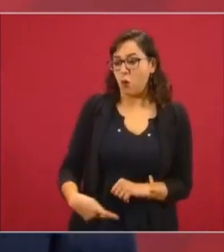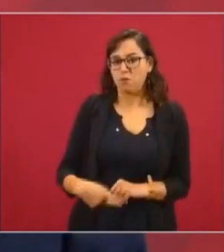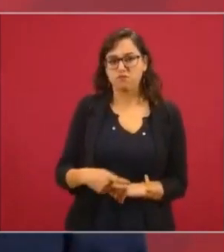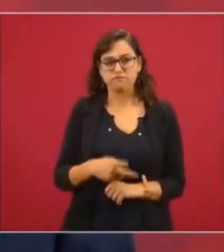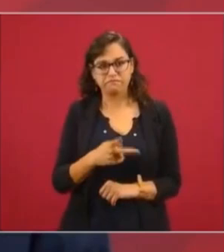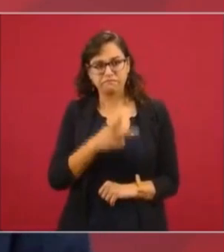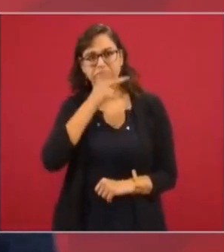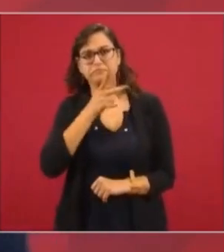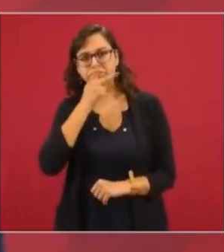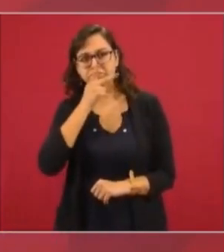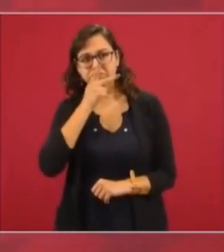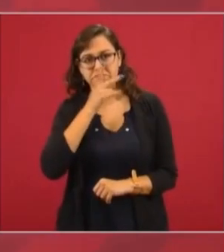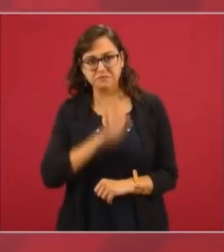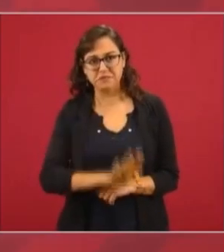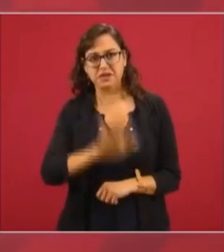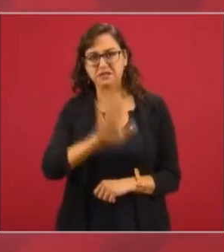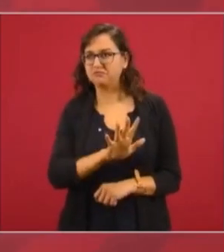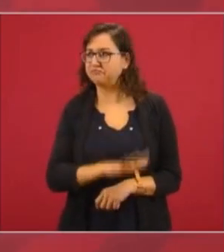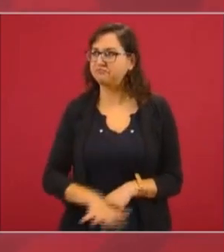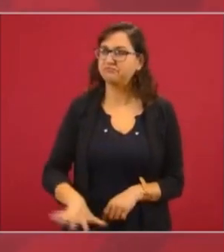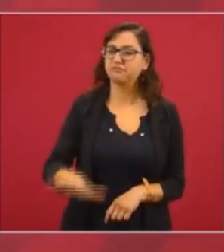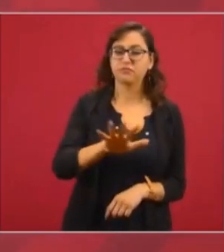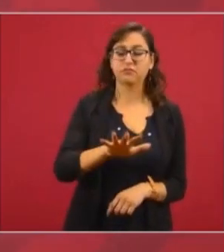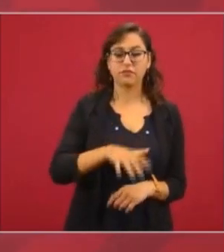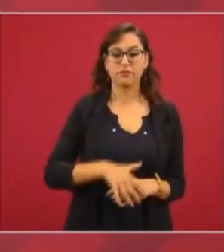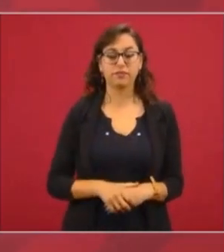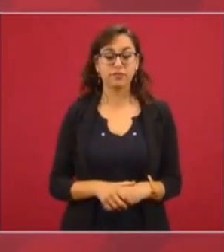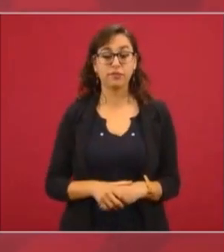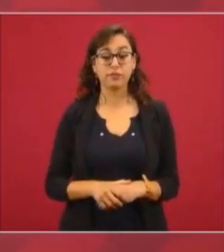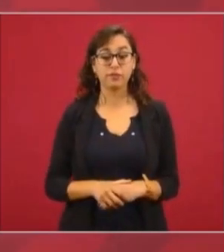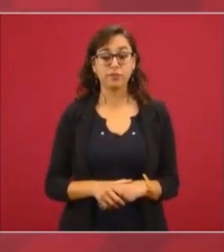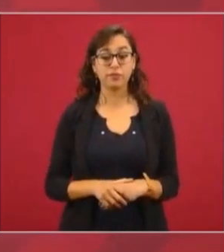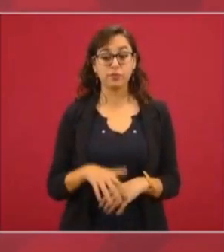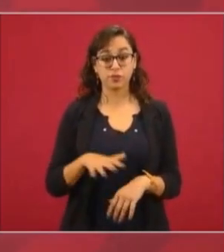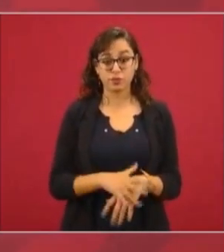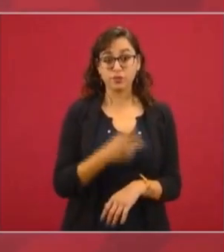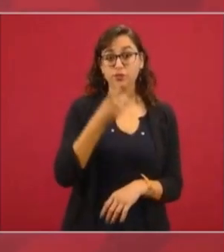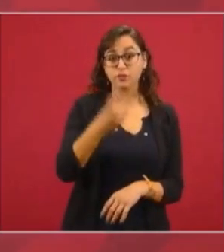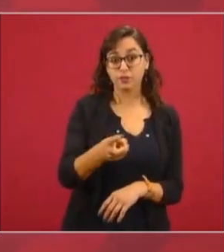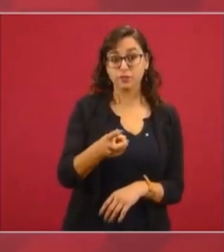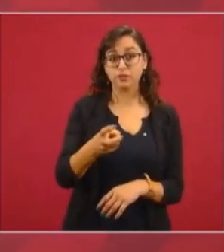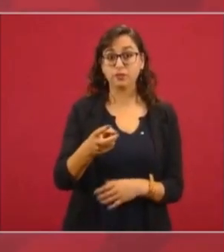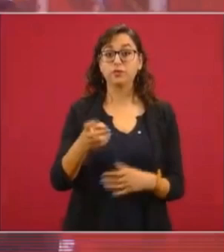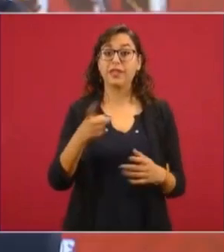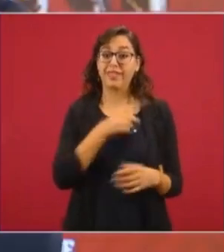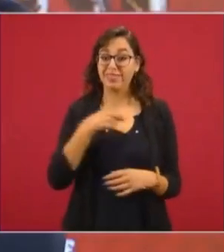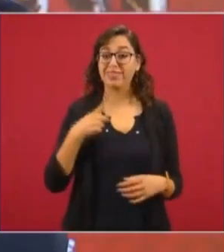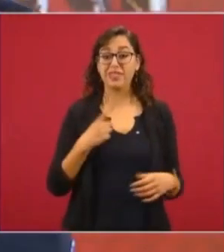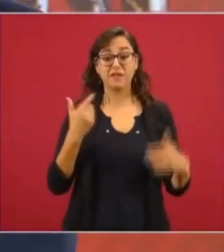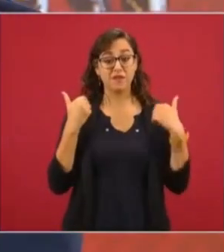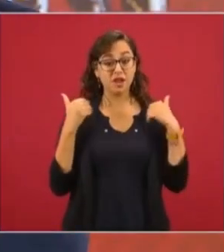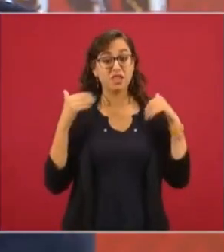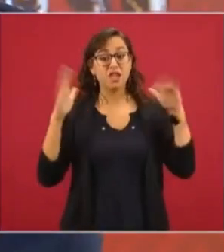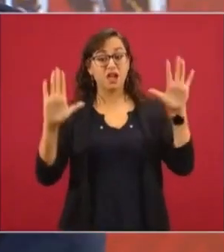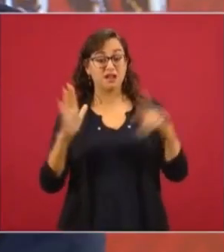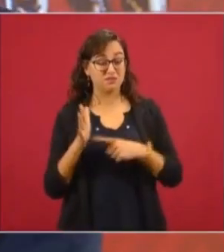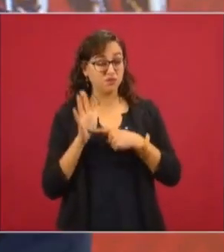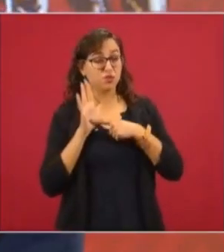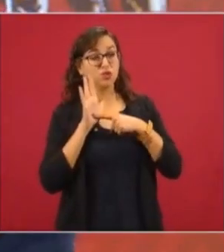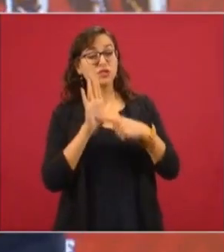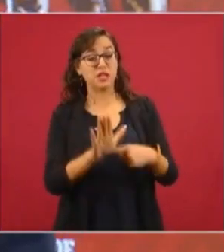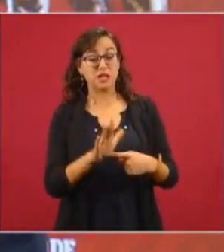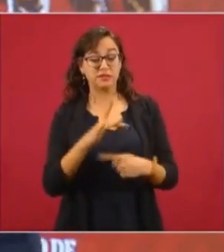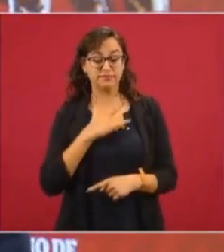de mucha sensibilidad el que se